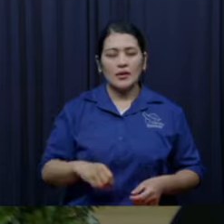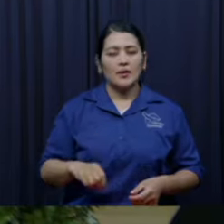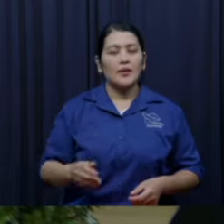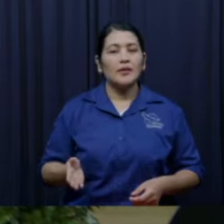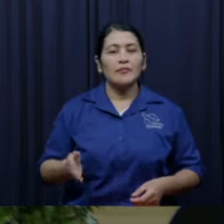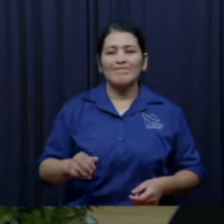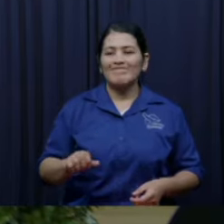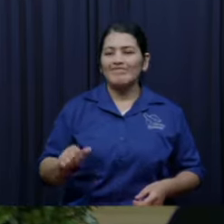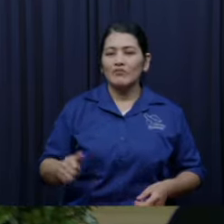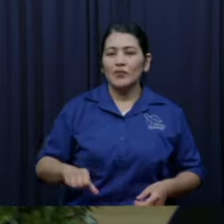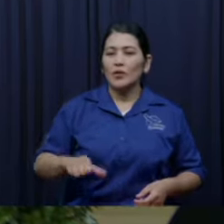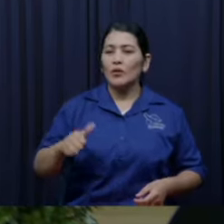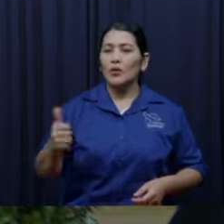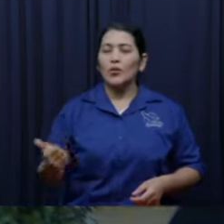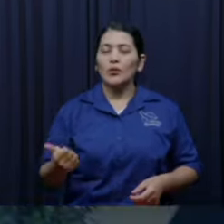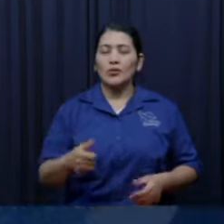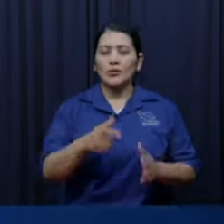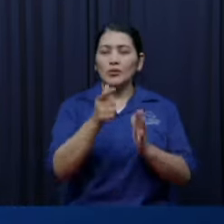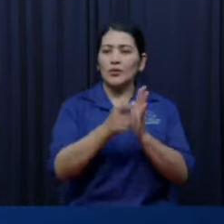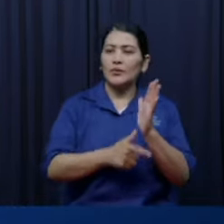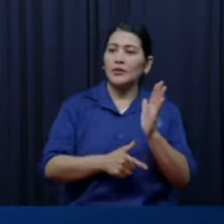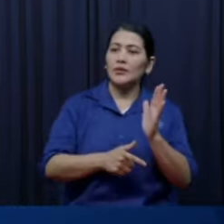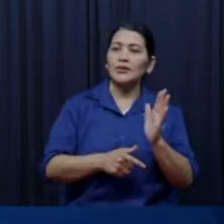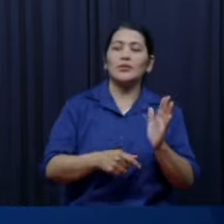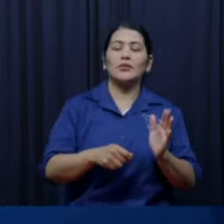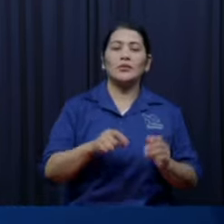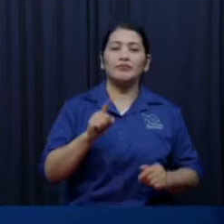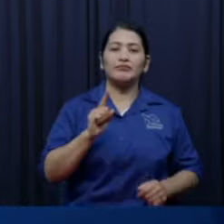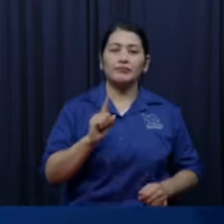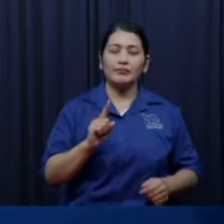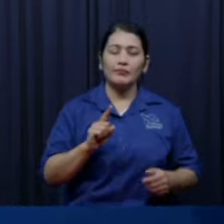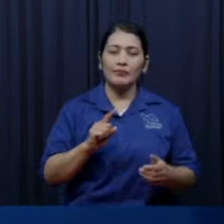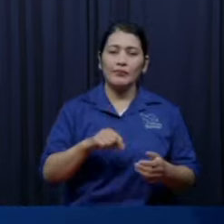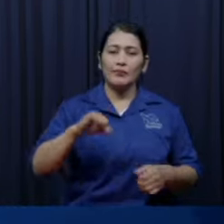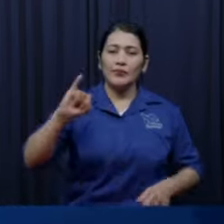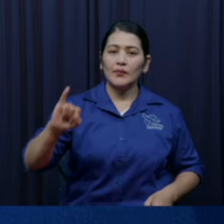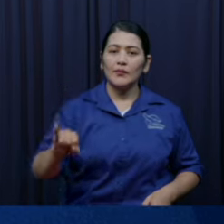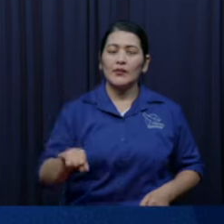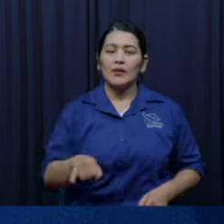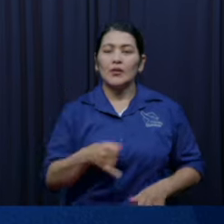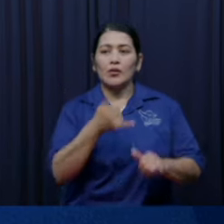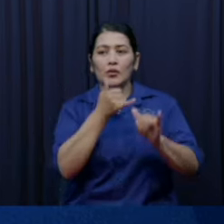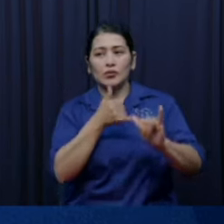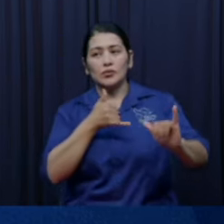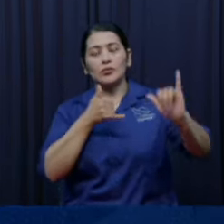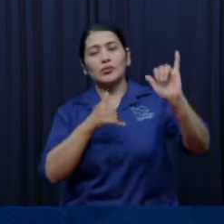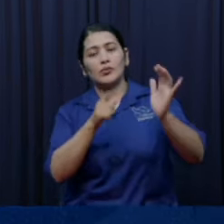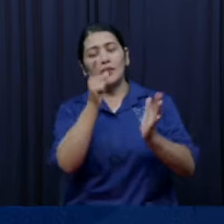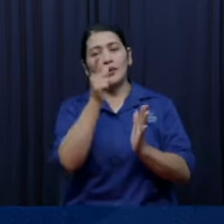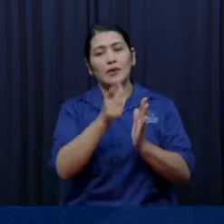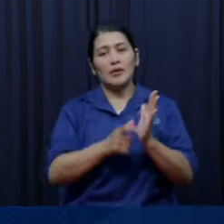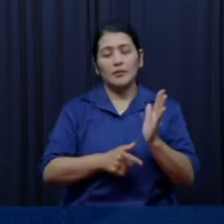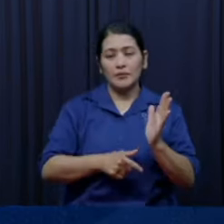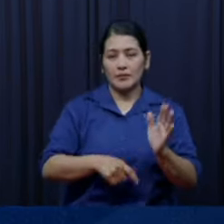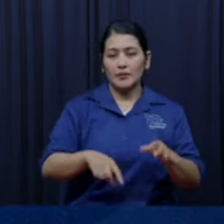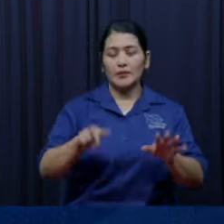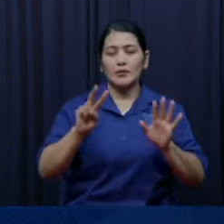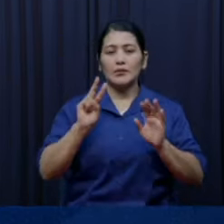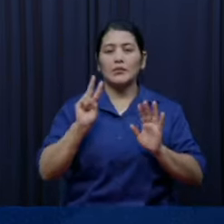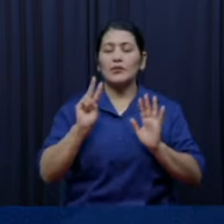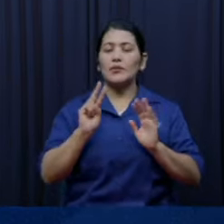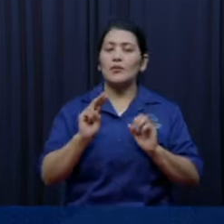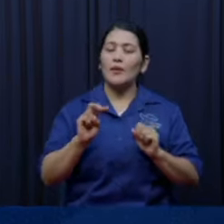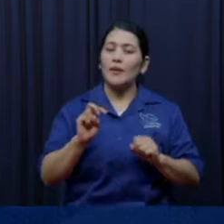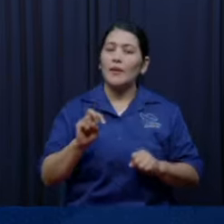llegaste a Jericó y los habitantes de Jericó pelearon contra vosotros y también los